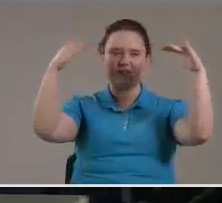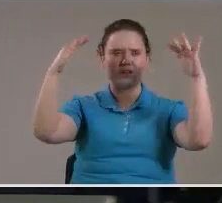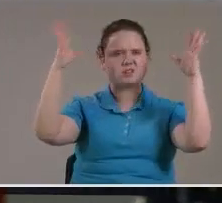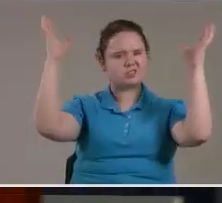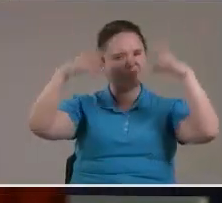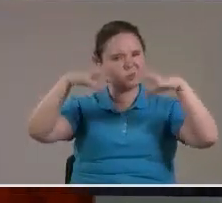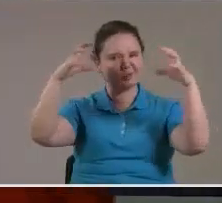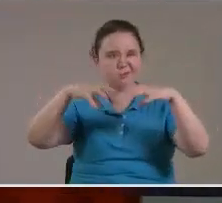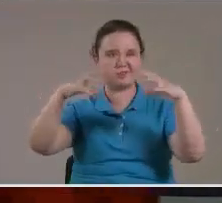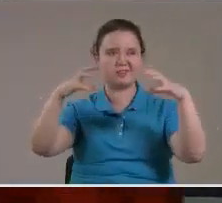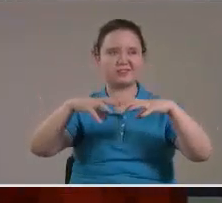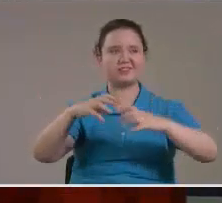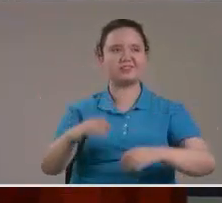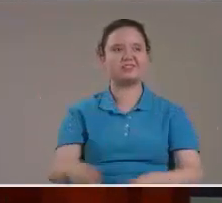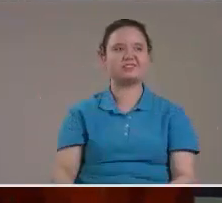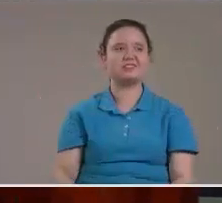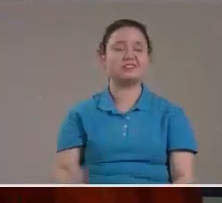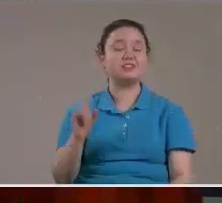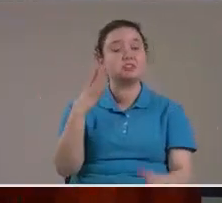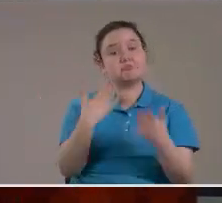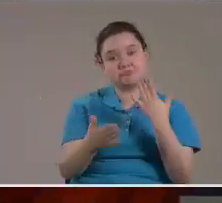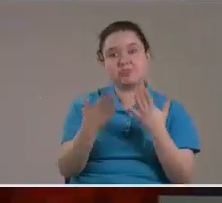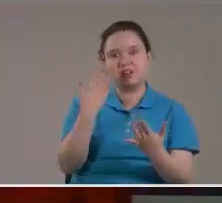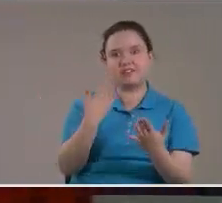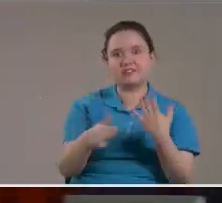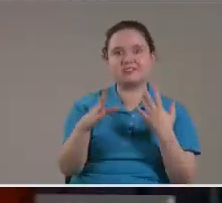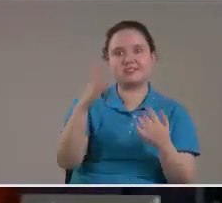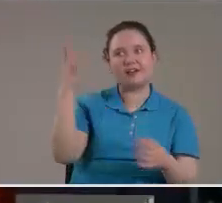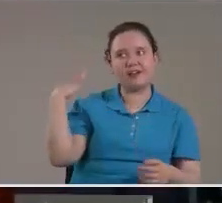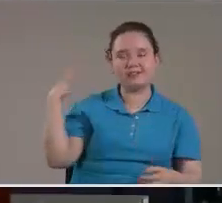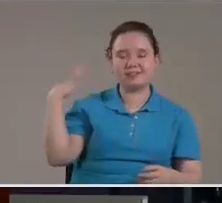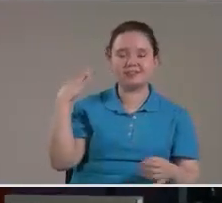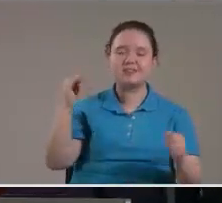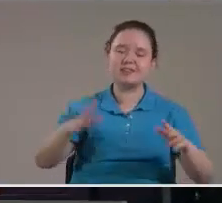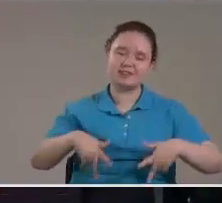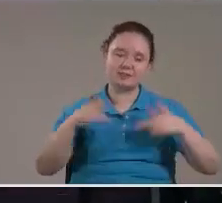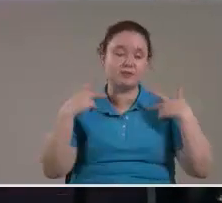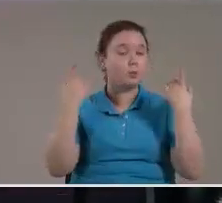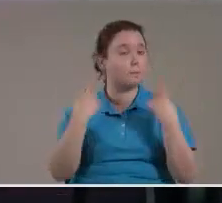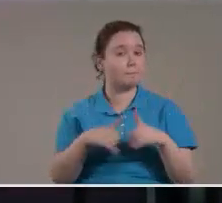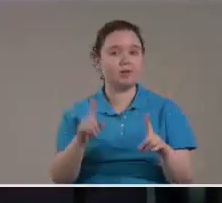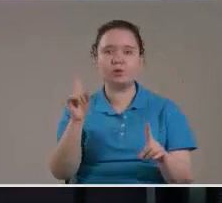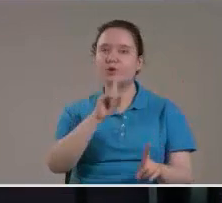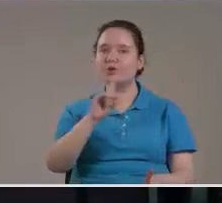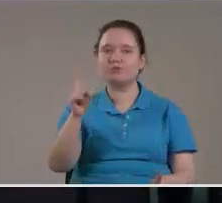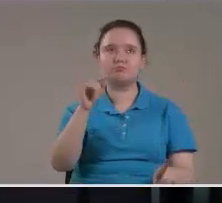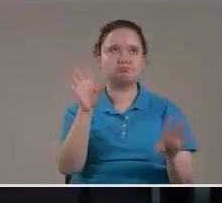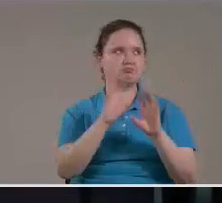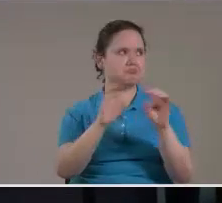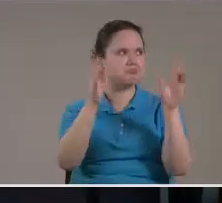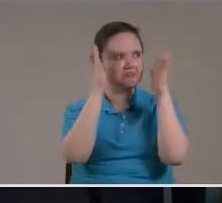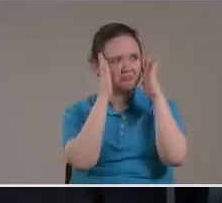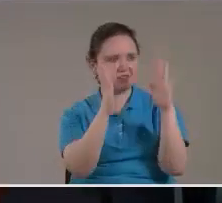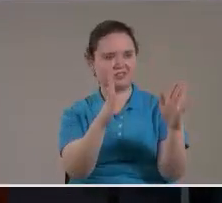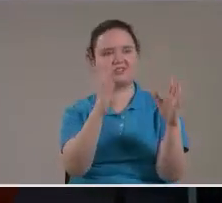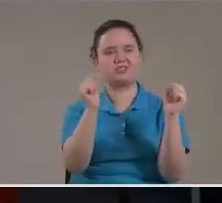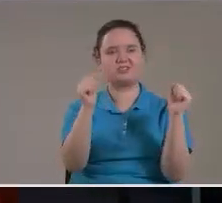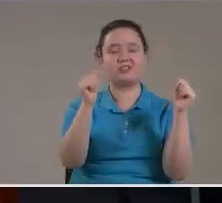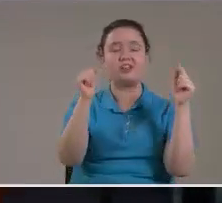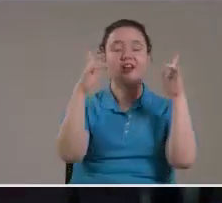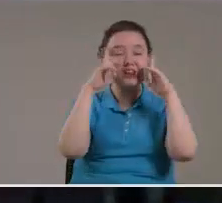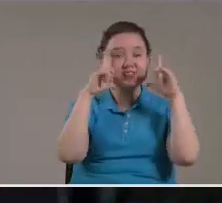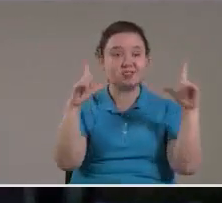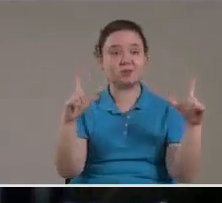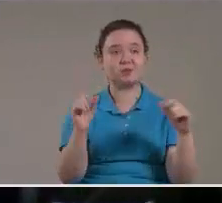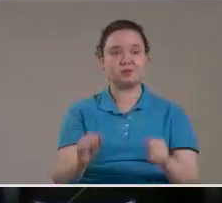Habían sido observadas Tal vez ya habían habido Pero nunca se había tenido La dedicación De ver el sol Y sus tormentas solares